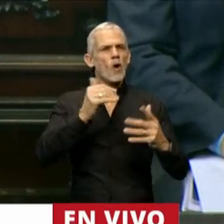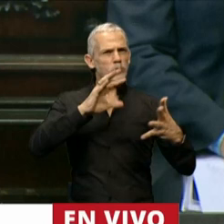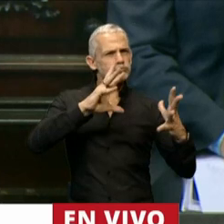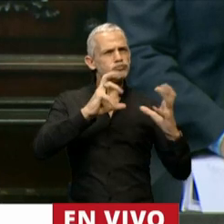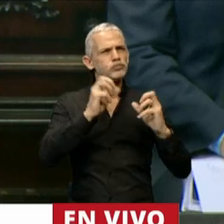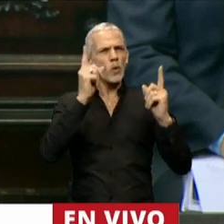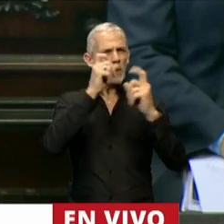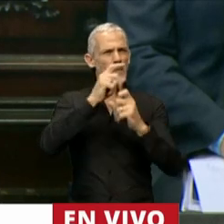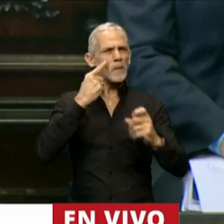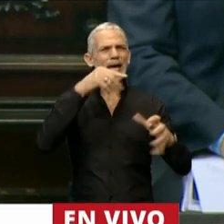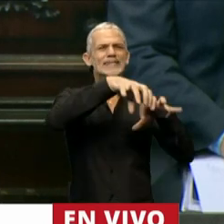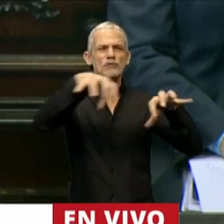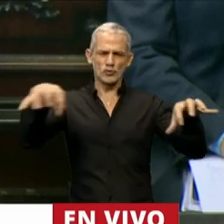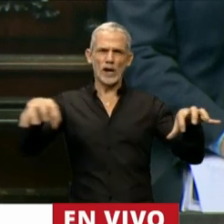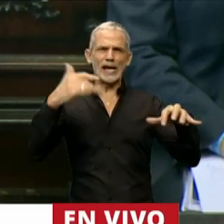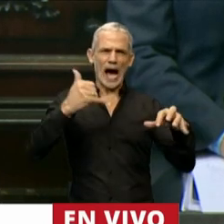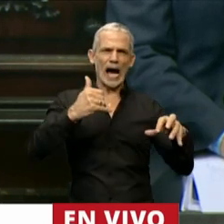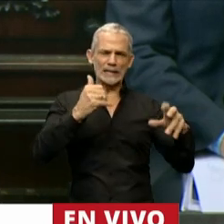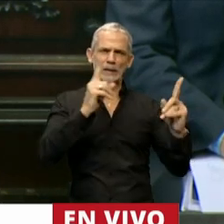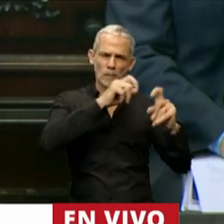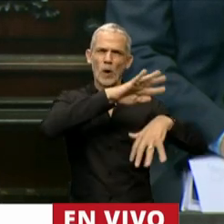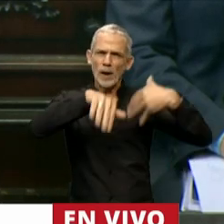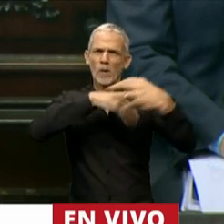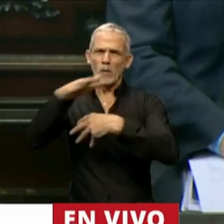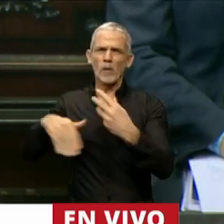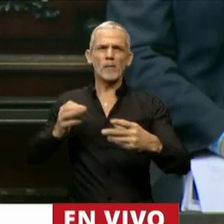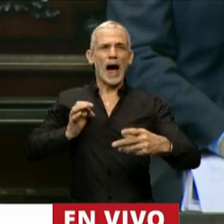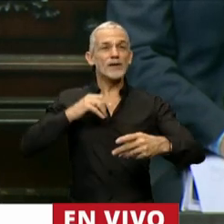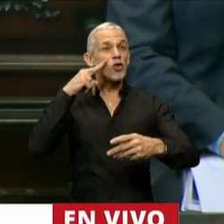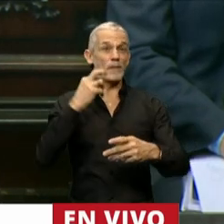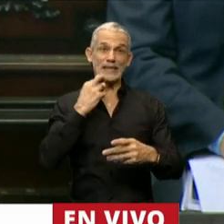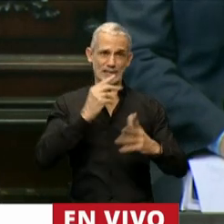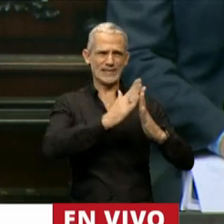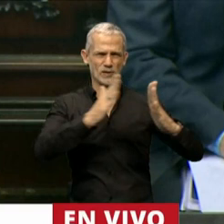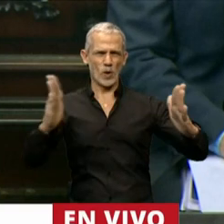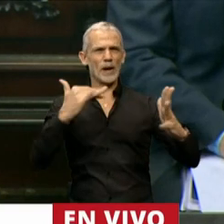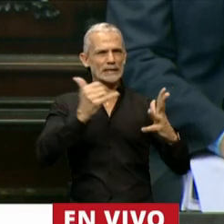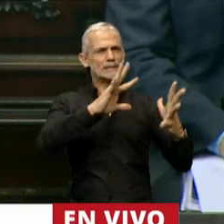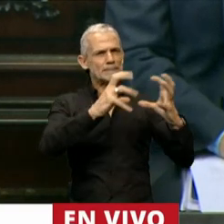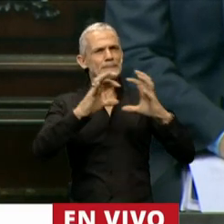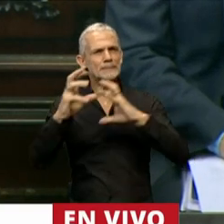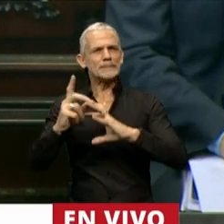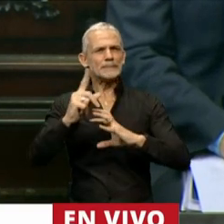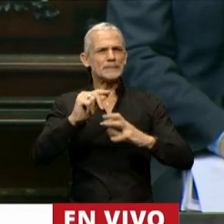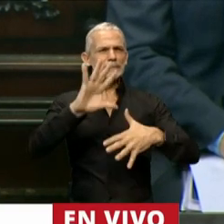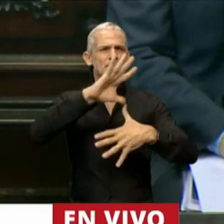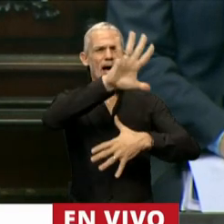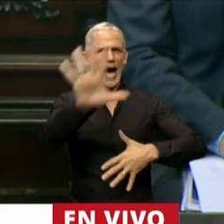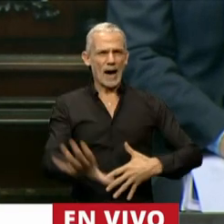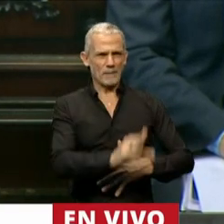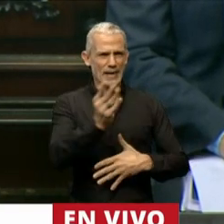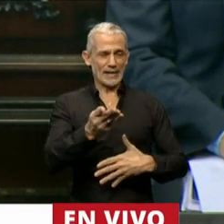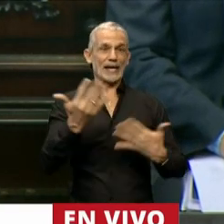institucionales en nuestra región. Durante el 2019 hubo crisis